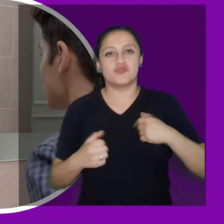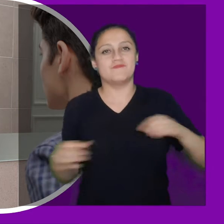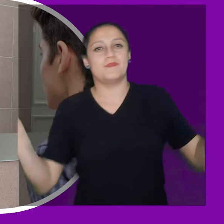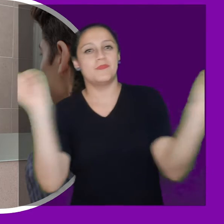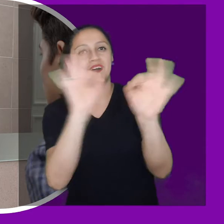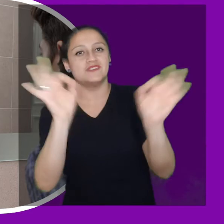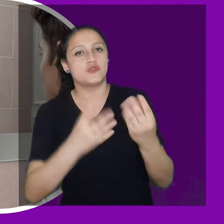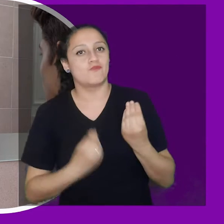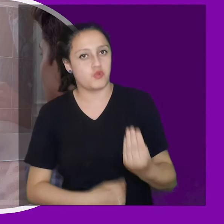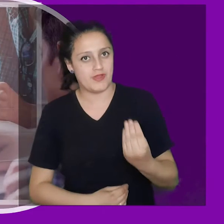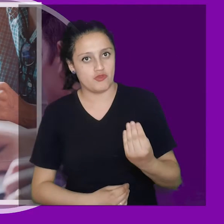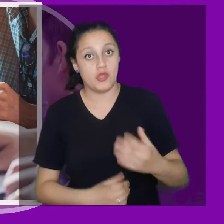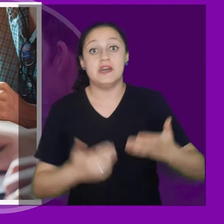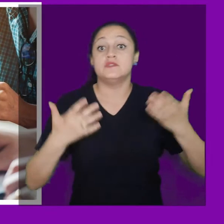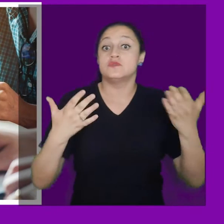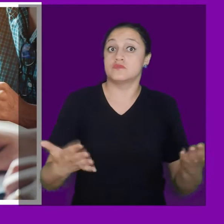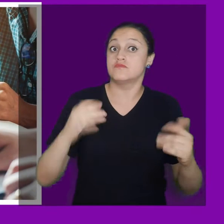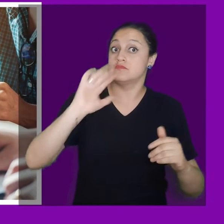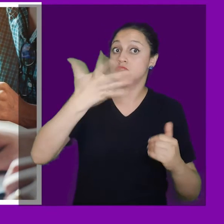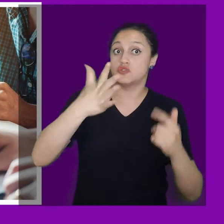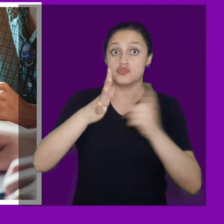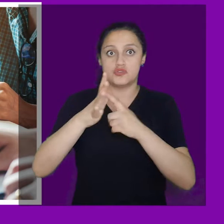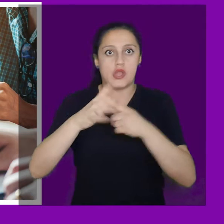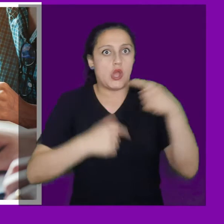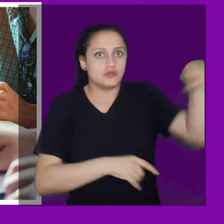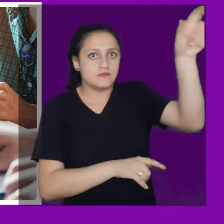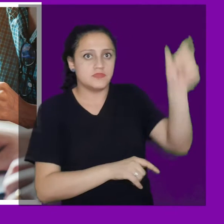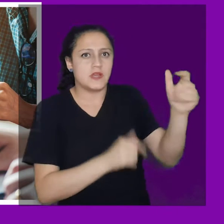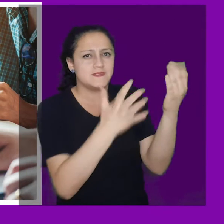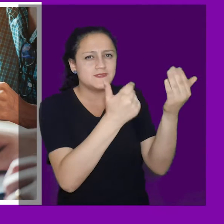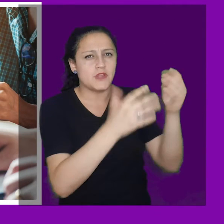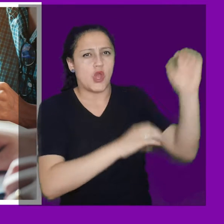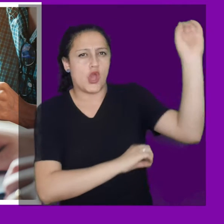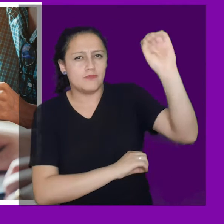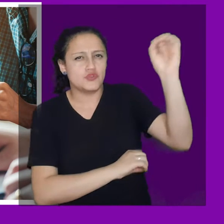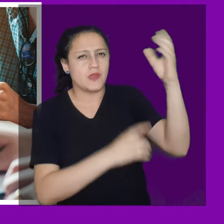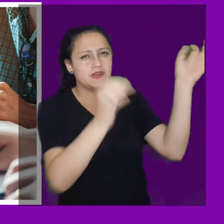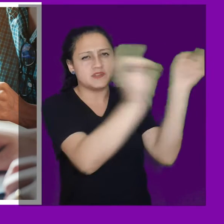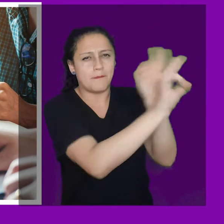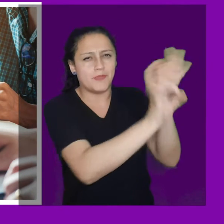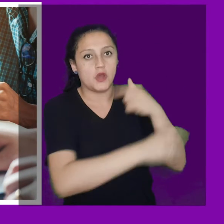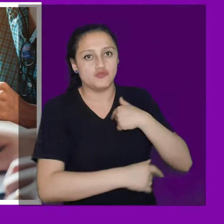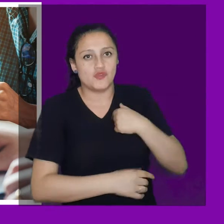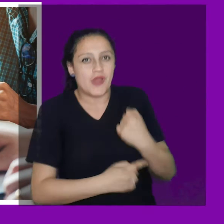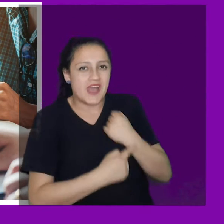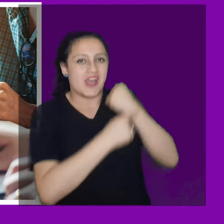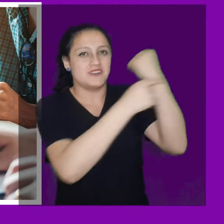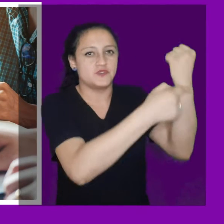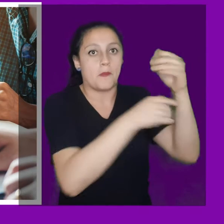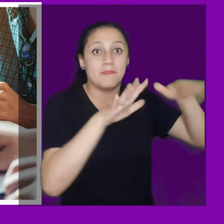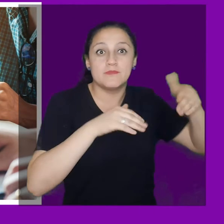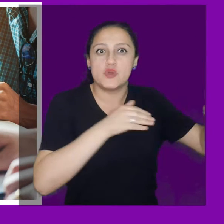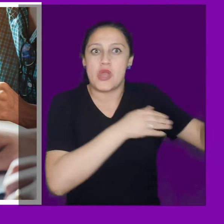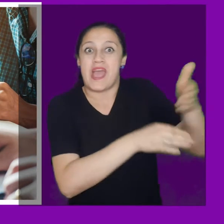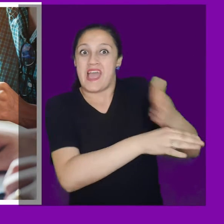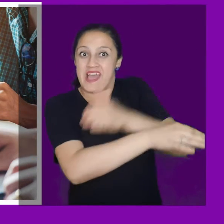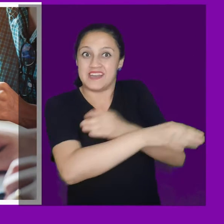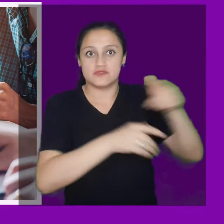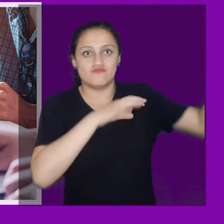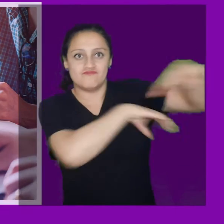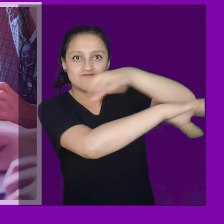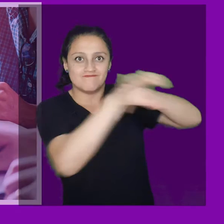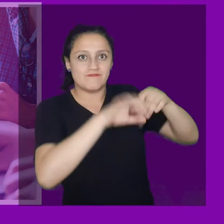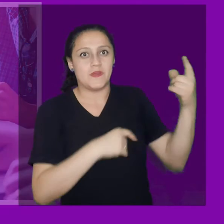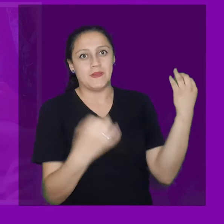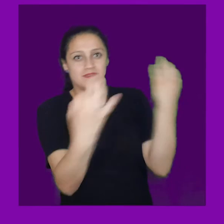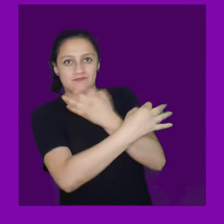tu creación. Quinto, ejercer tu trabajo con los aportes de otros, entendiendo que los demás recibirán los mismos aportes